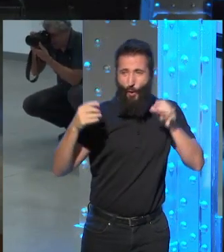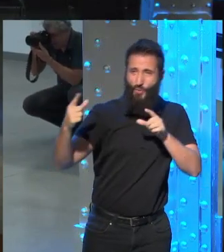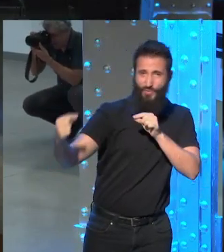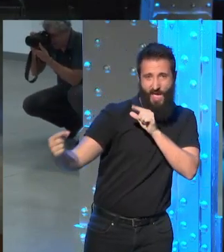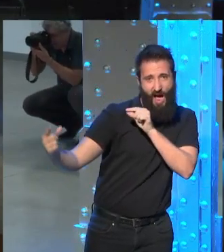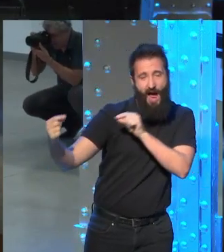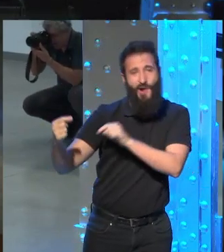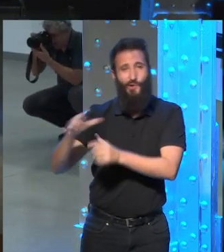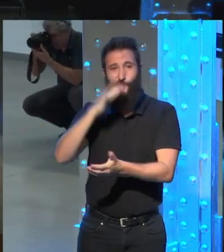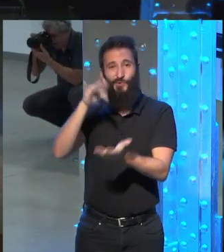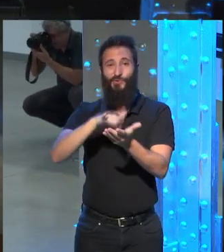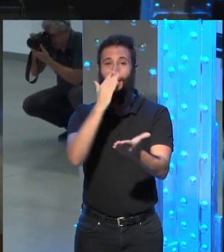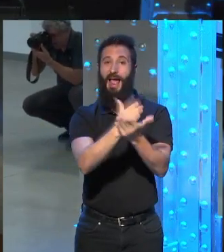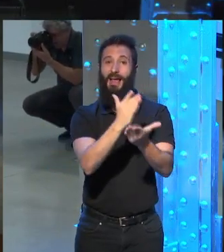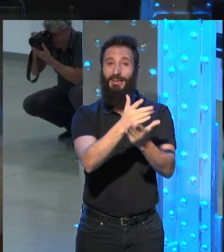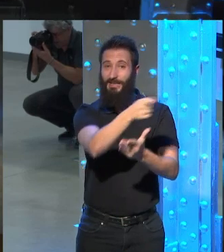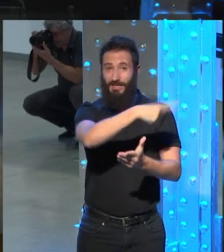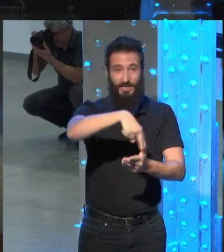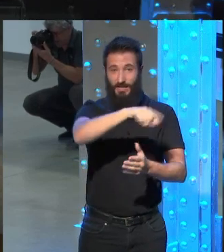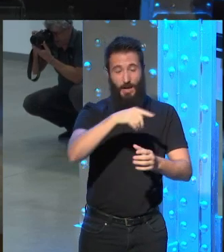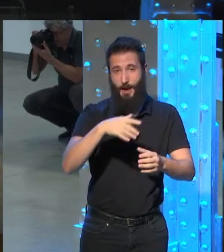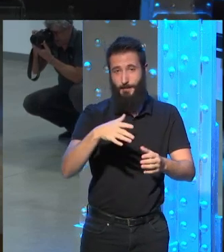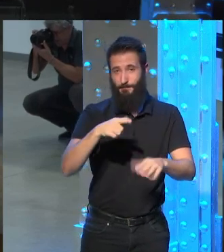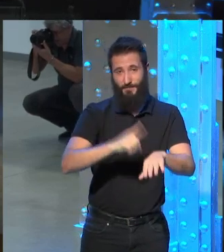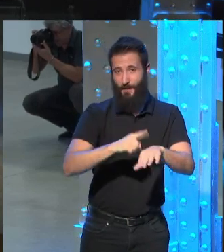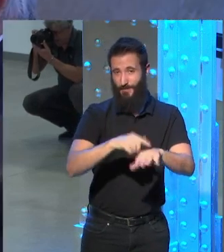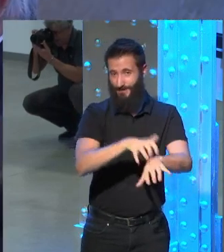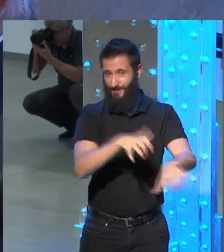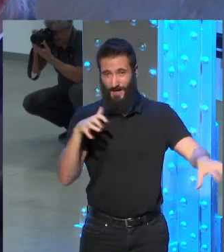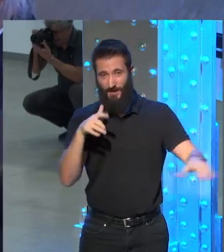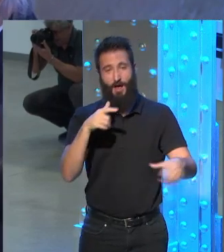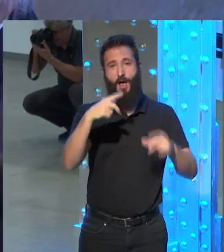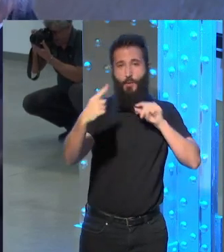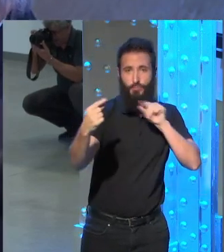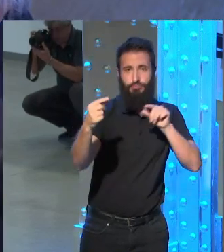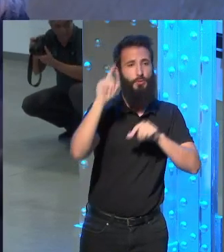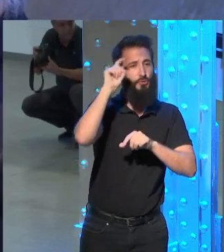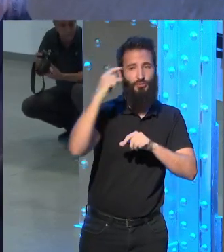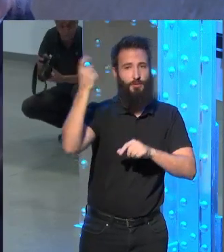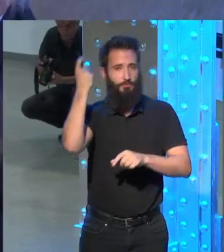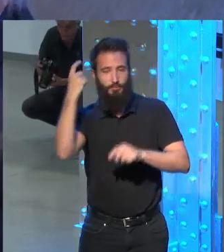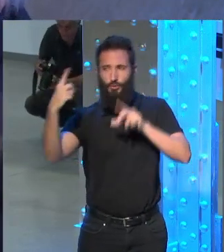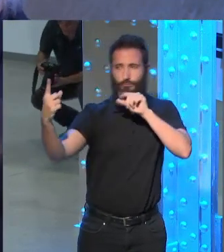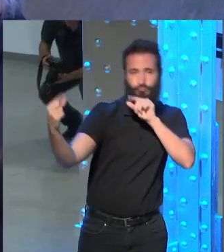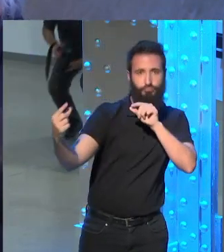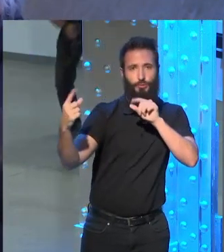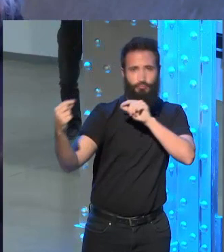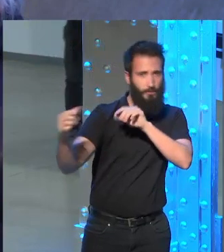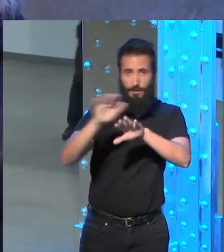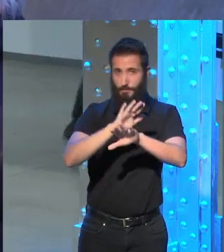en buena parte en Princeton son diálogos entre profesores y estudiantes. Así que fue